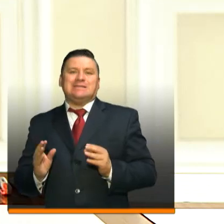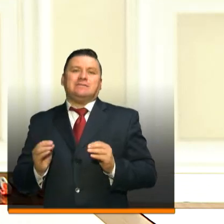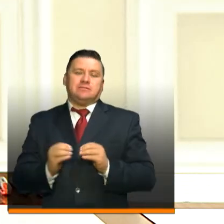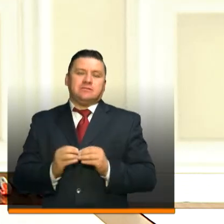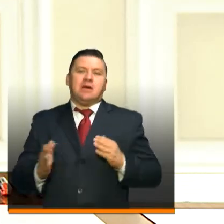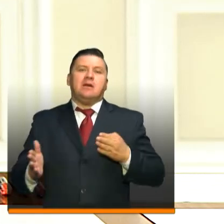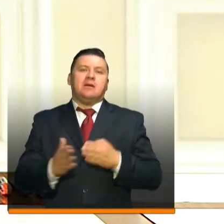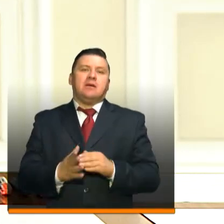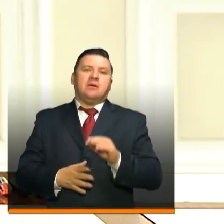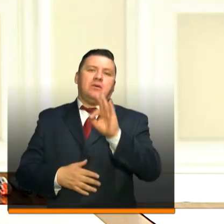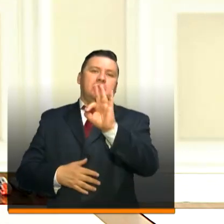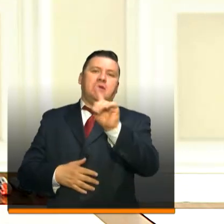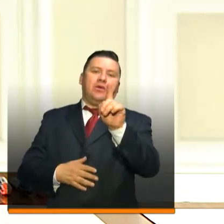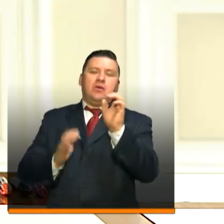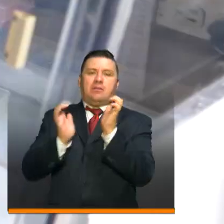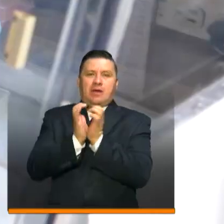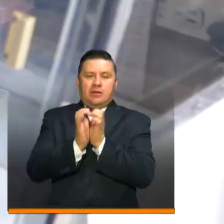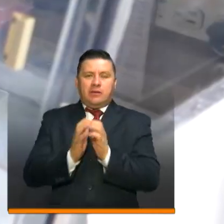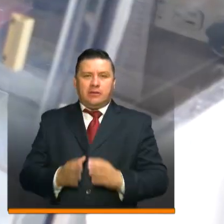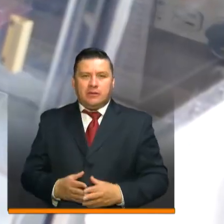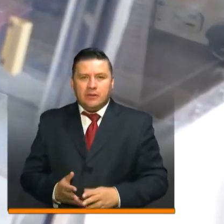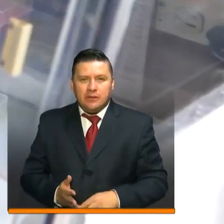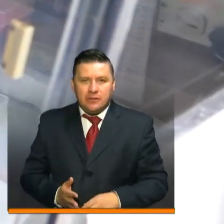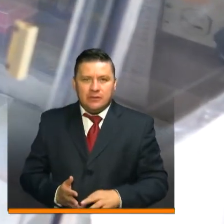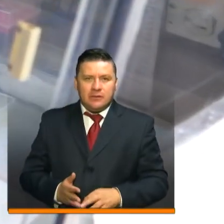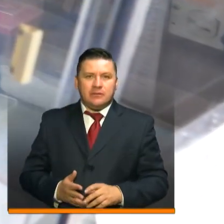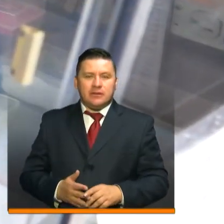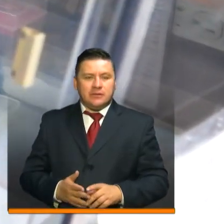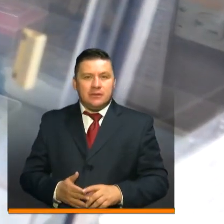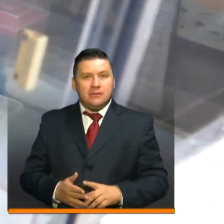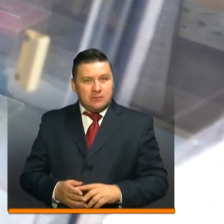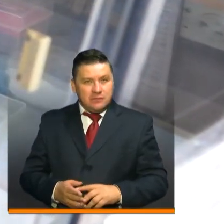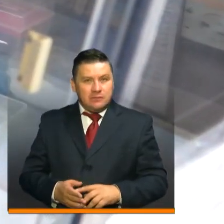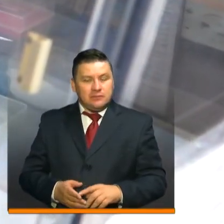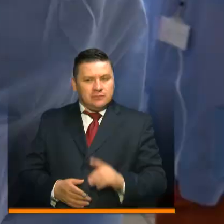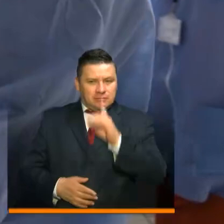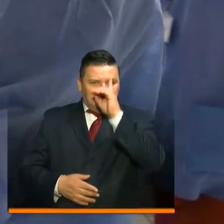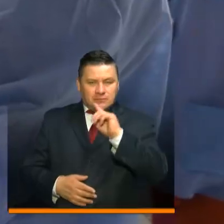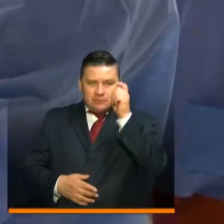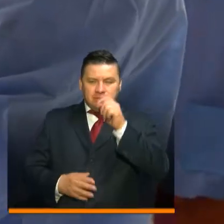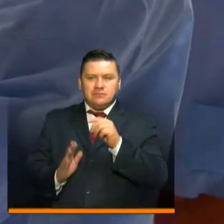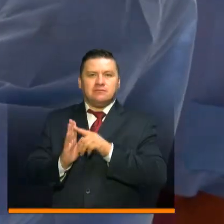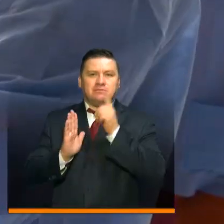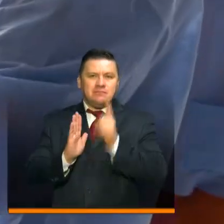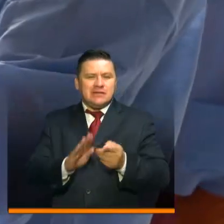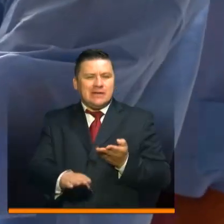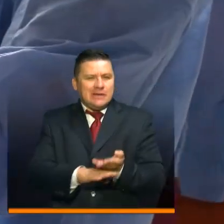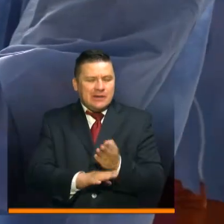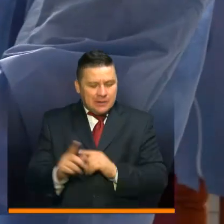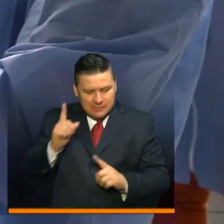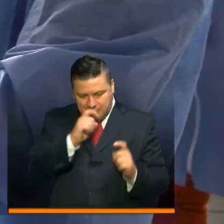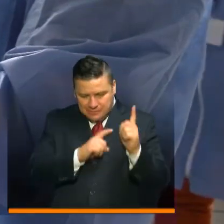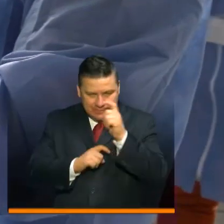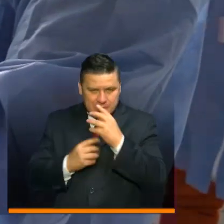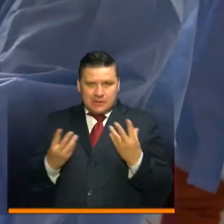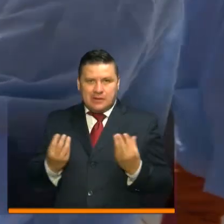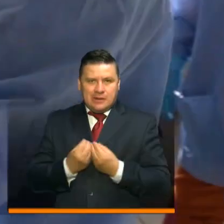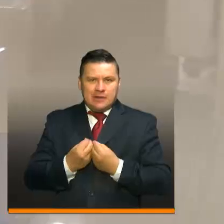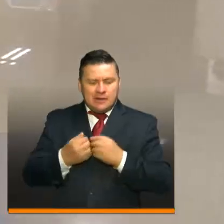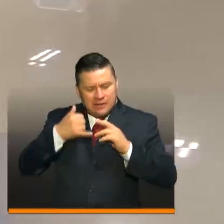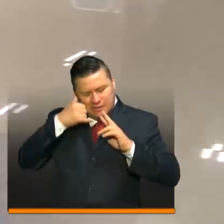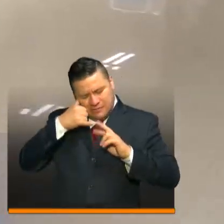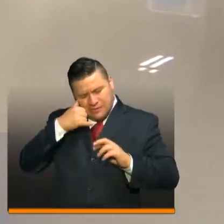hasta el 31 de mayo. El gobierno nacional tomó esta decisión con base en recomendaciones y análisis del equipo de